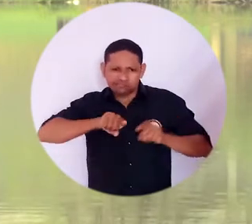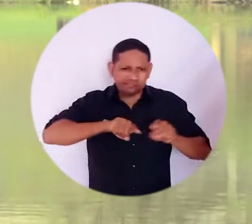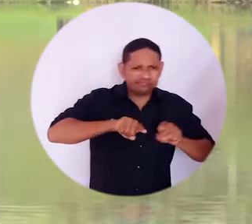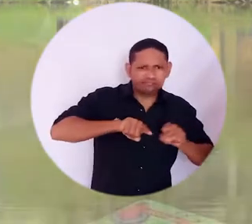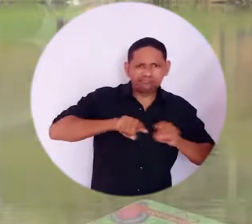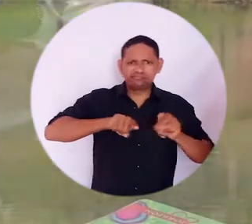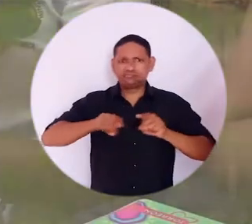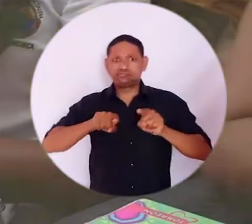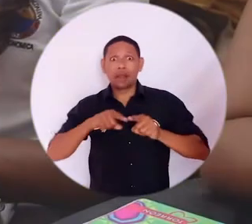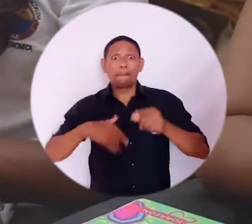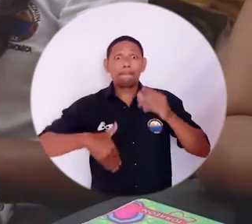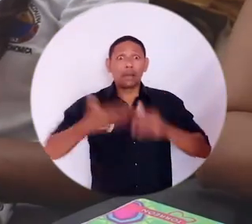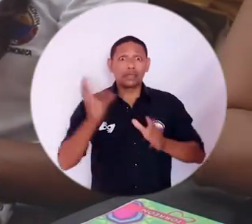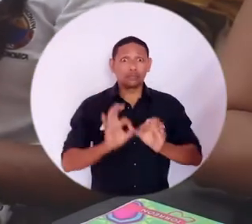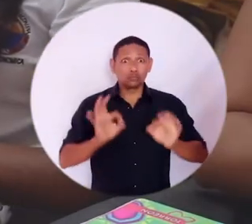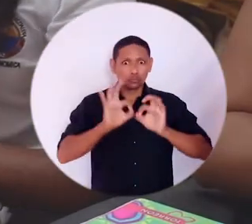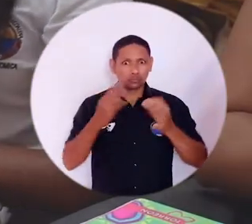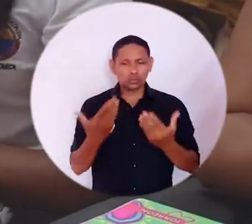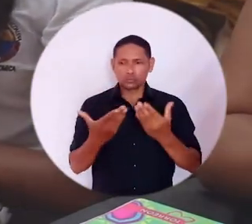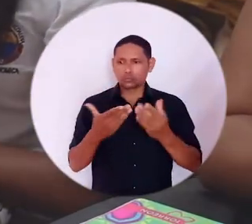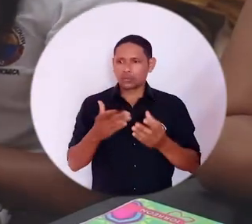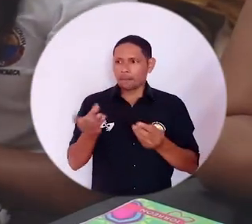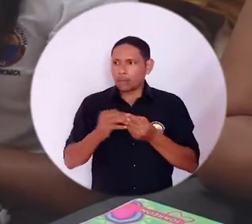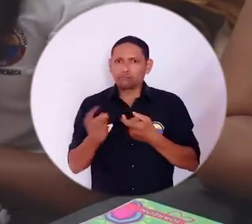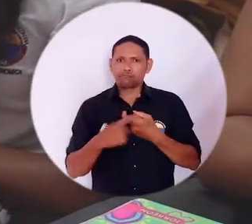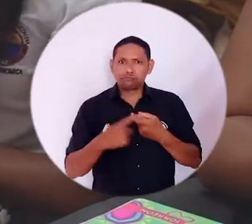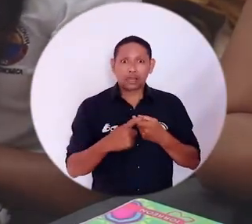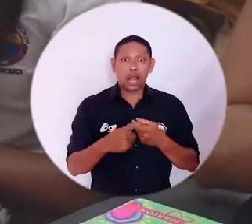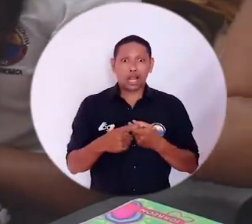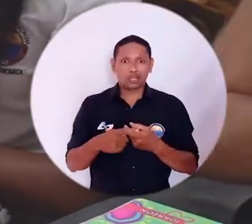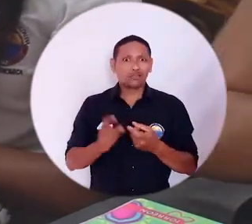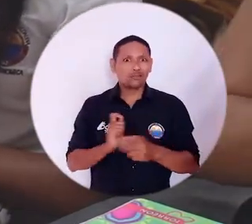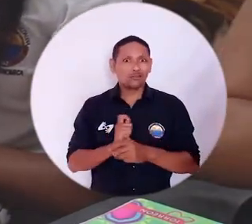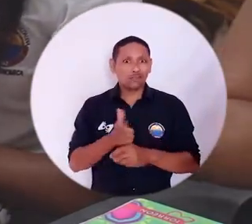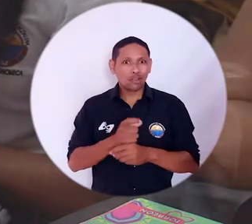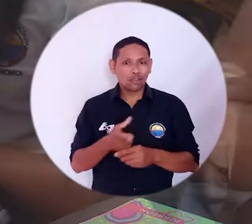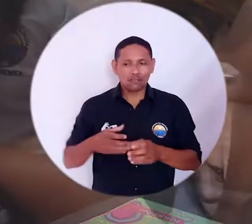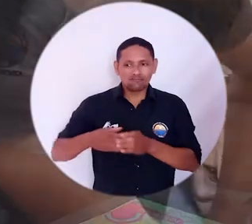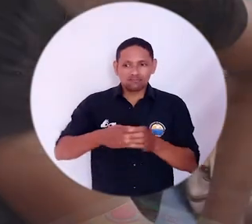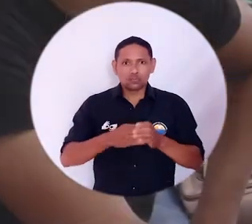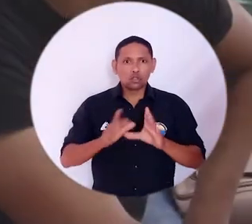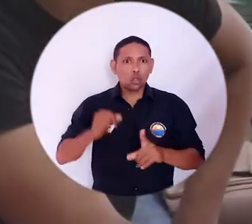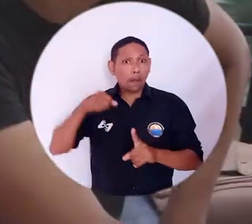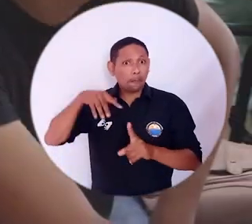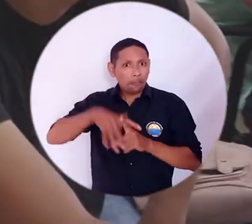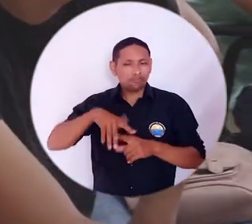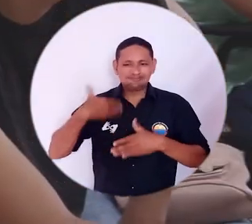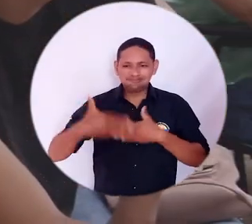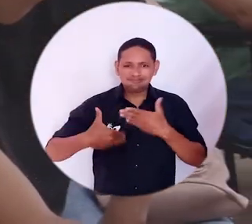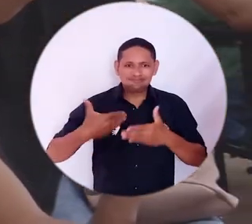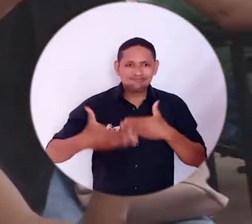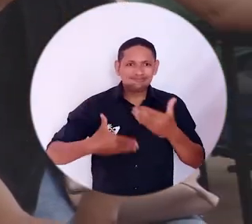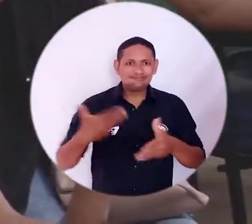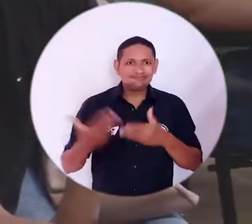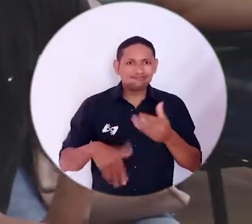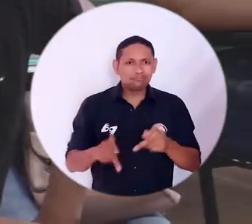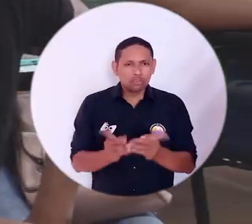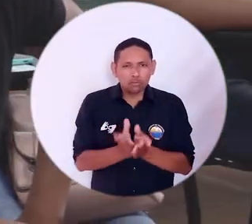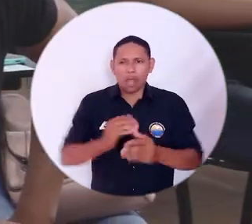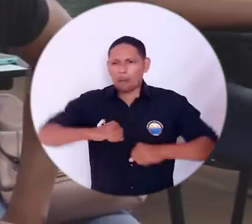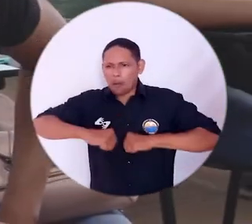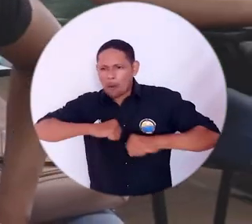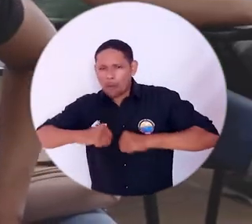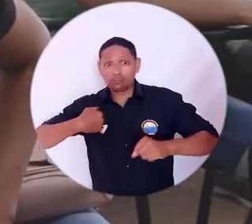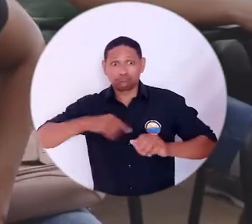y competitivos que nutran a nuestros miembros asociados con el objetivo de seguir incidiendo en los procesos estudiantiles que nos ameritan